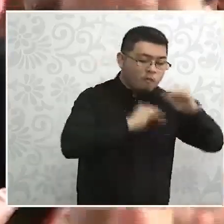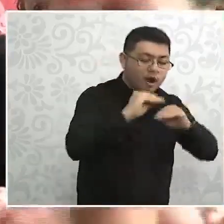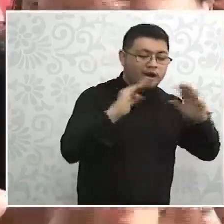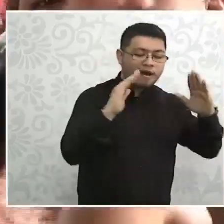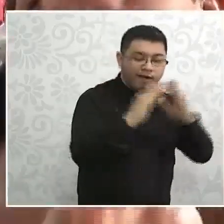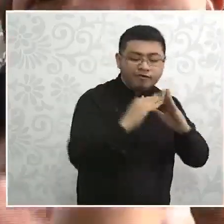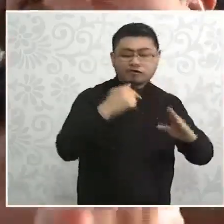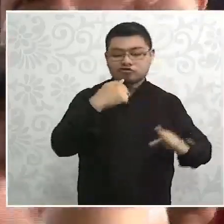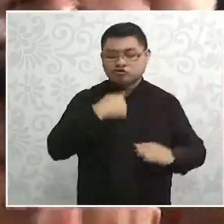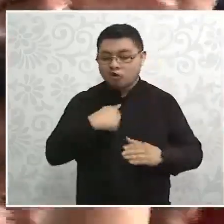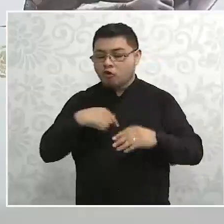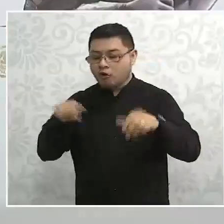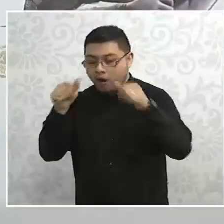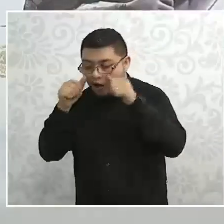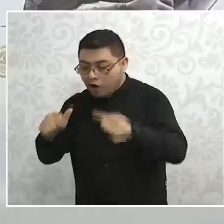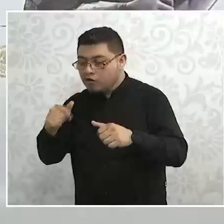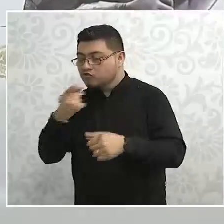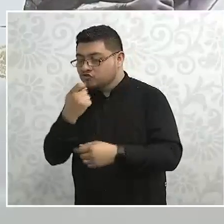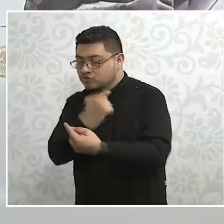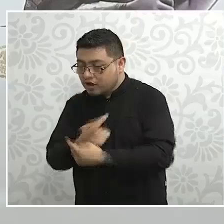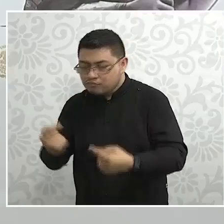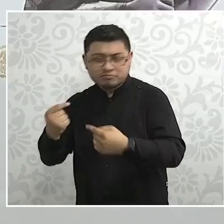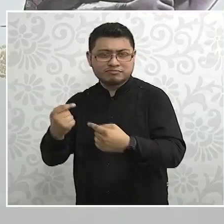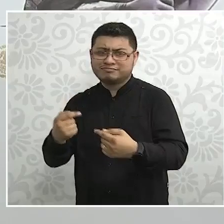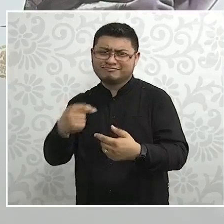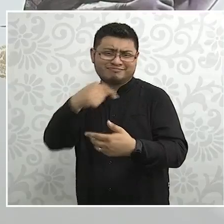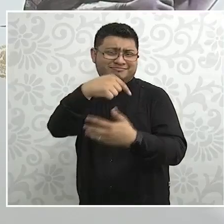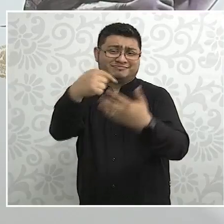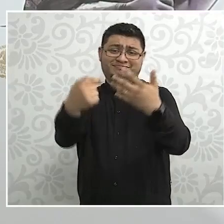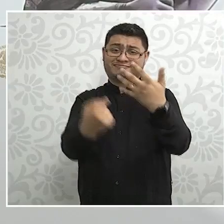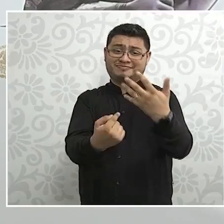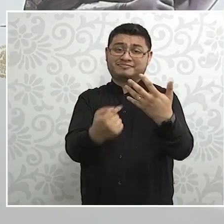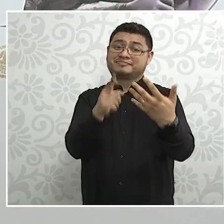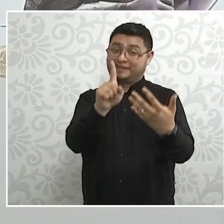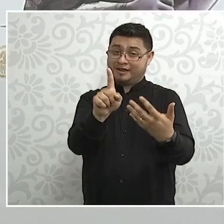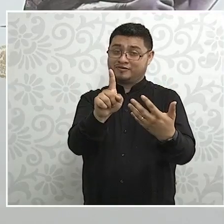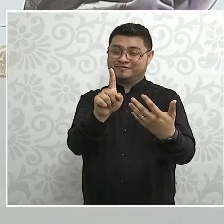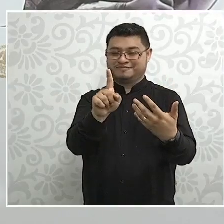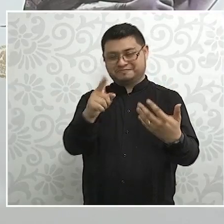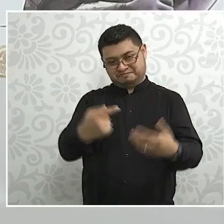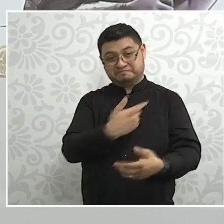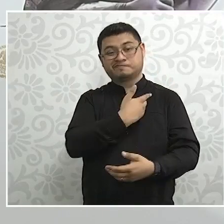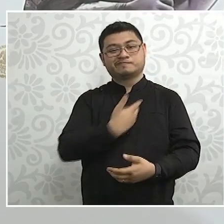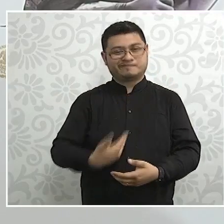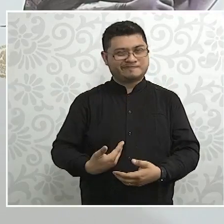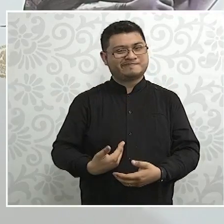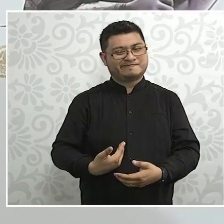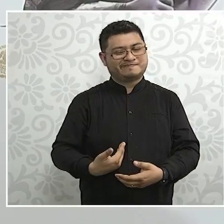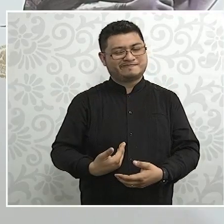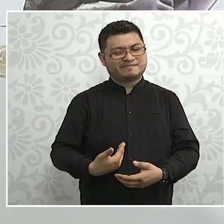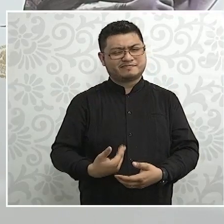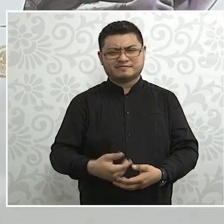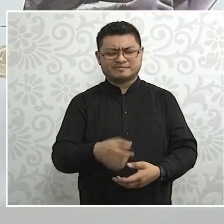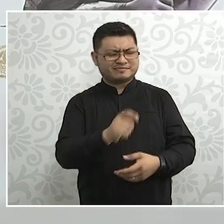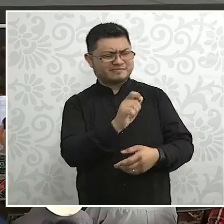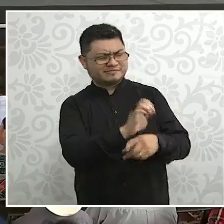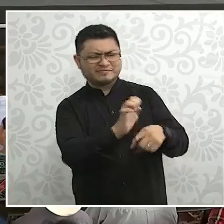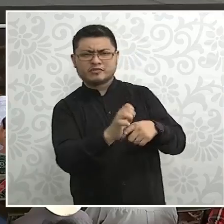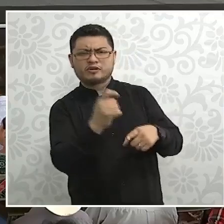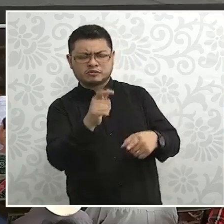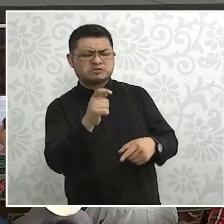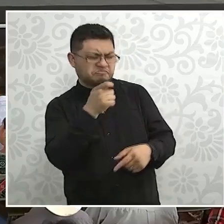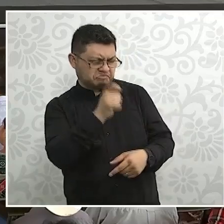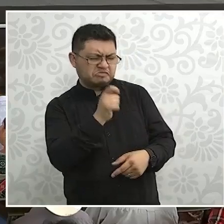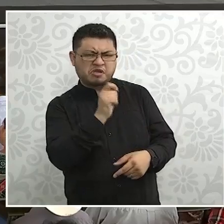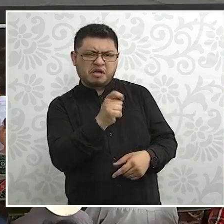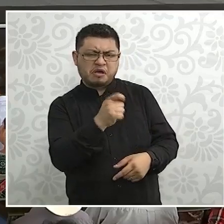Que nadie nunca se burle de un ama de casa, que representa mucho trabajo. Bueno,